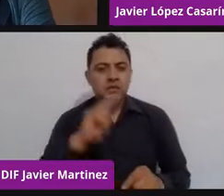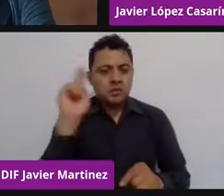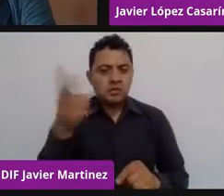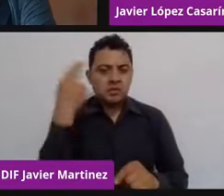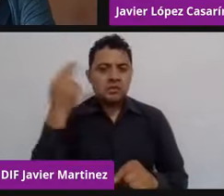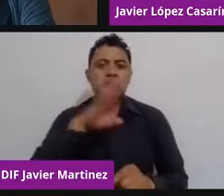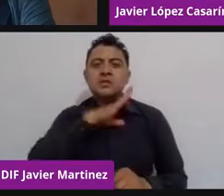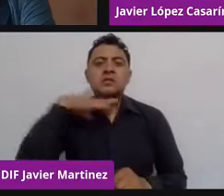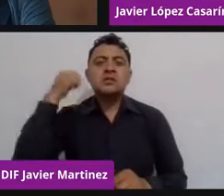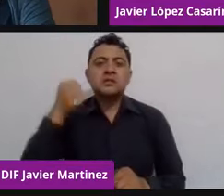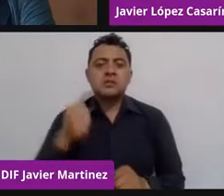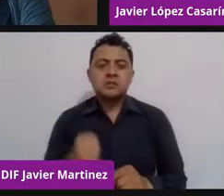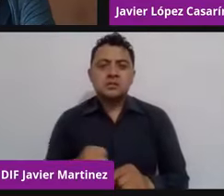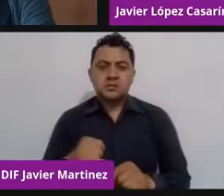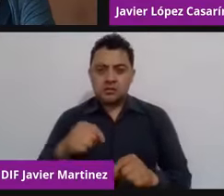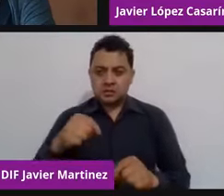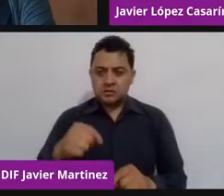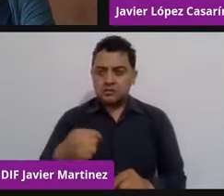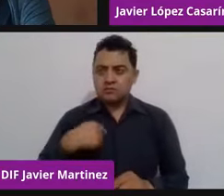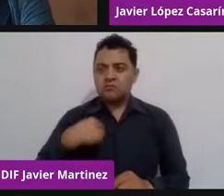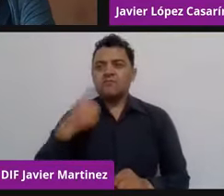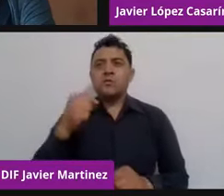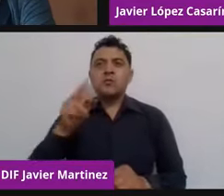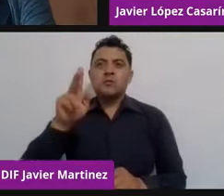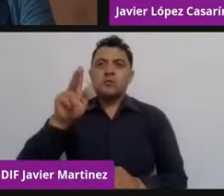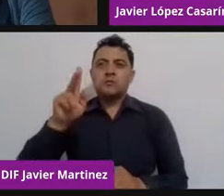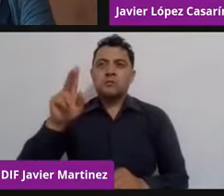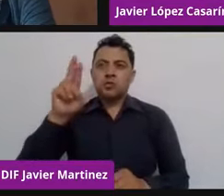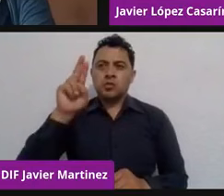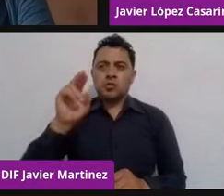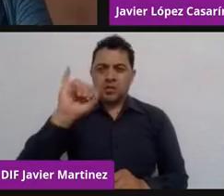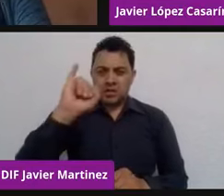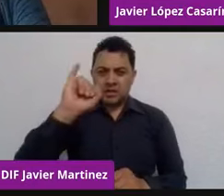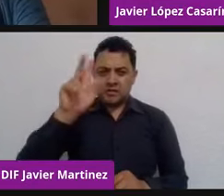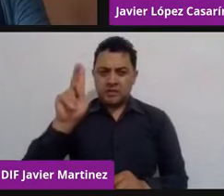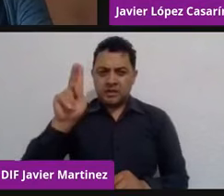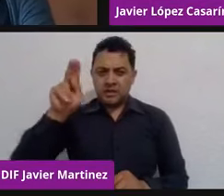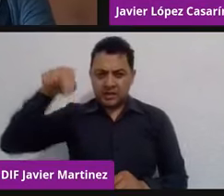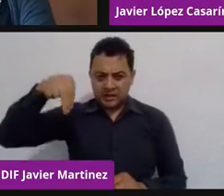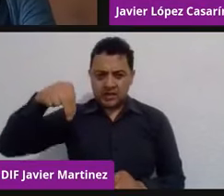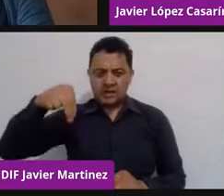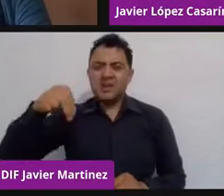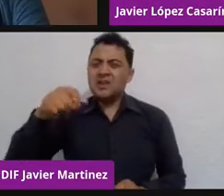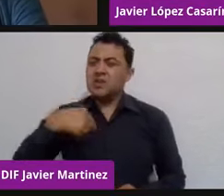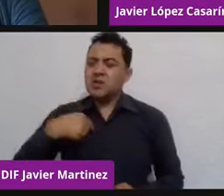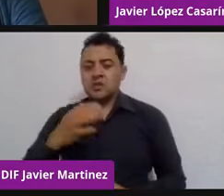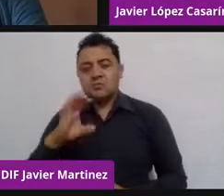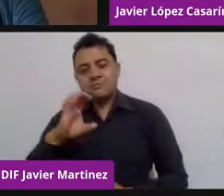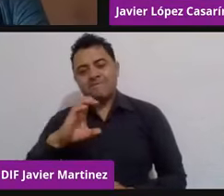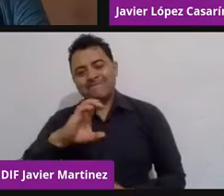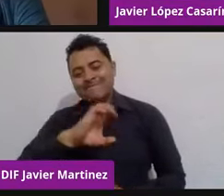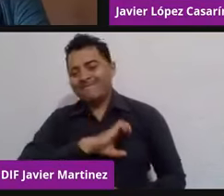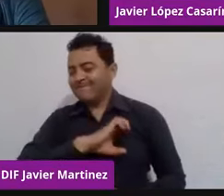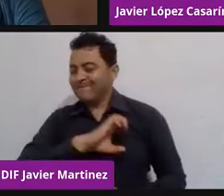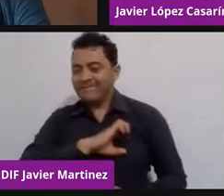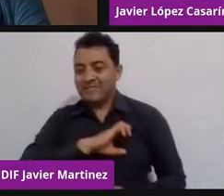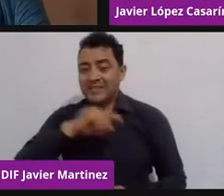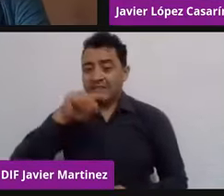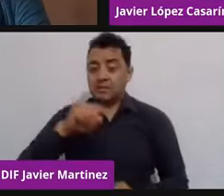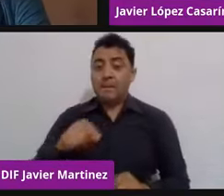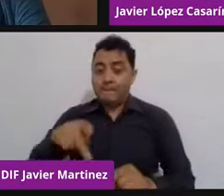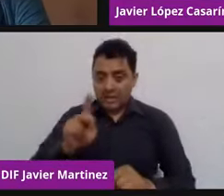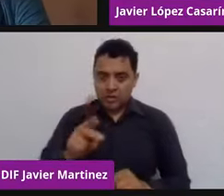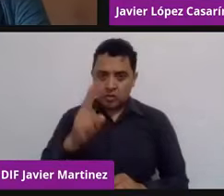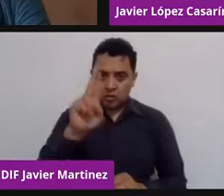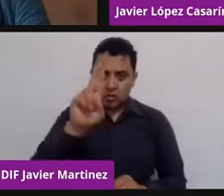Politécnico le tengo mucho cariño, mi casa es la UNAM, pero a fin de cuentas nada como siempre encontrar espacios donde lo